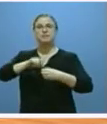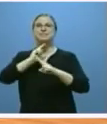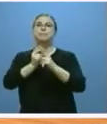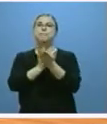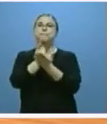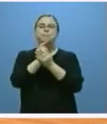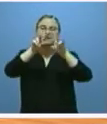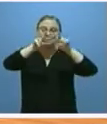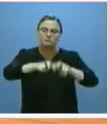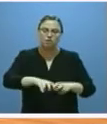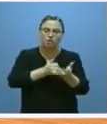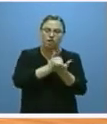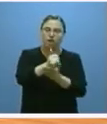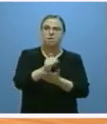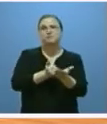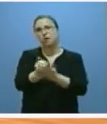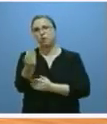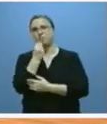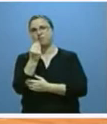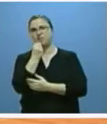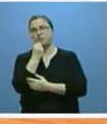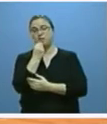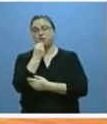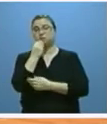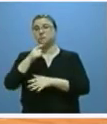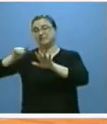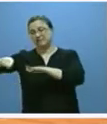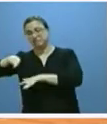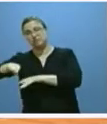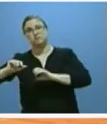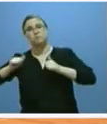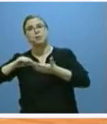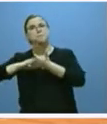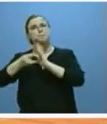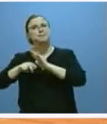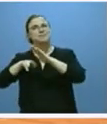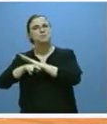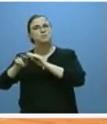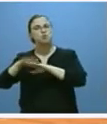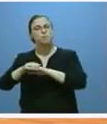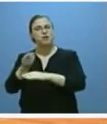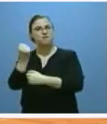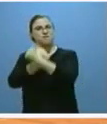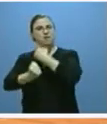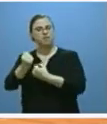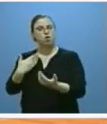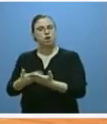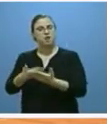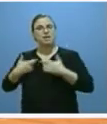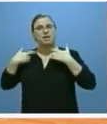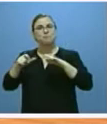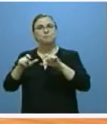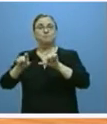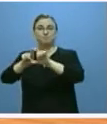agraria y agroalimentaria. En el segundo semestre del año se pondrá en marcha un instrumento financiero de garantía para las empresas del sector